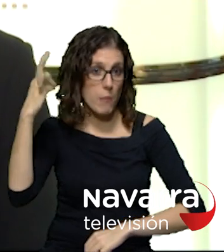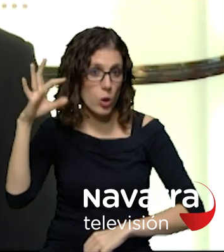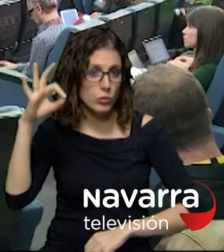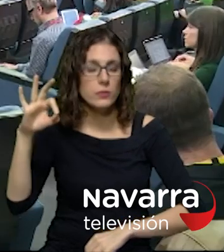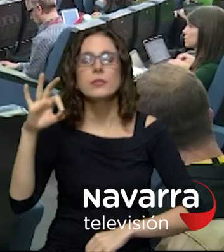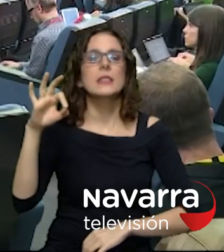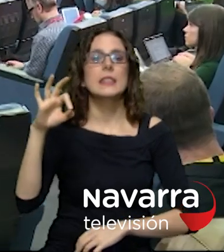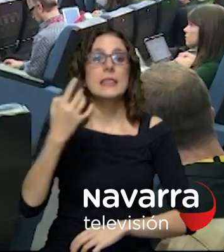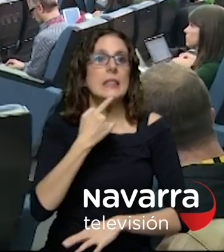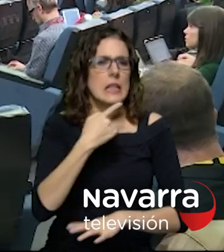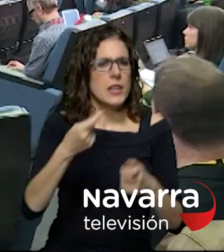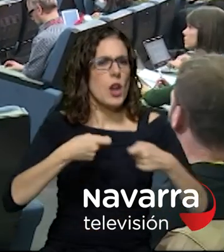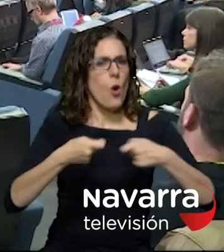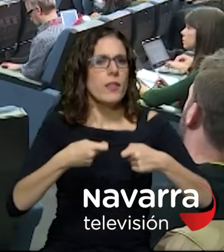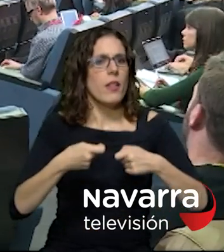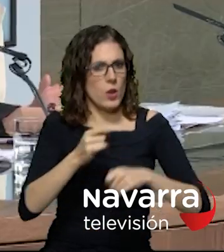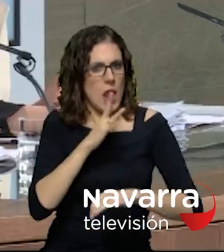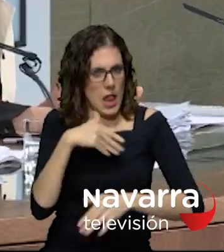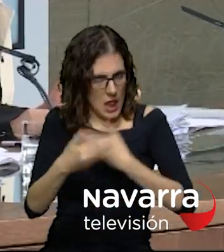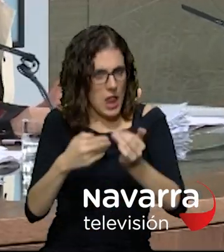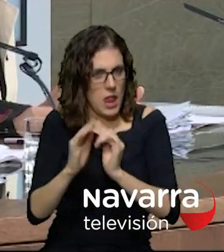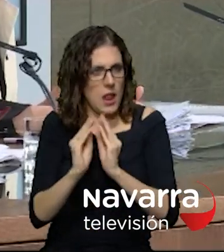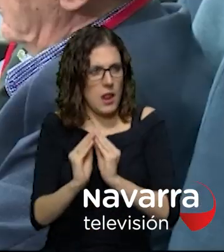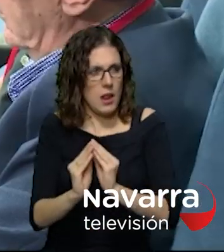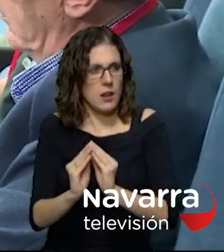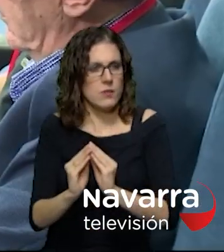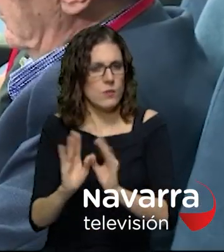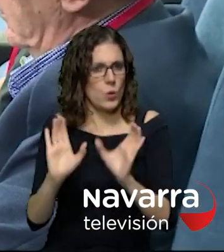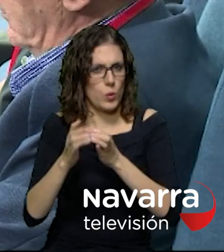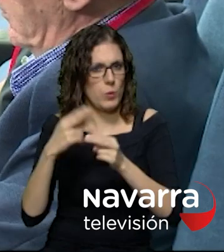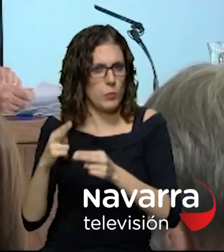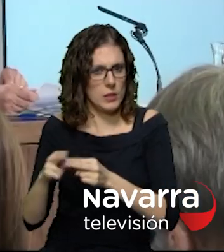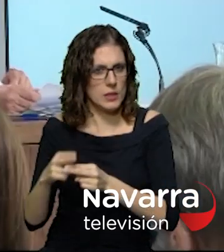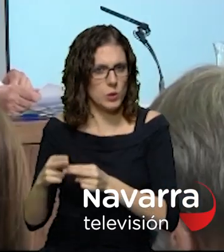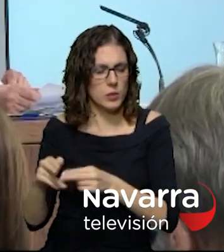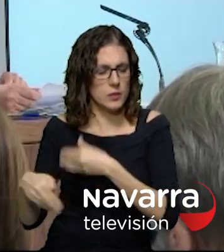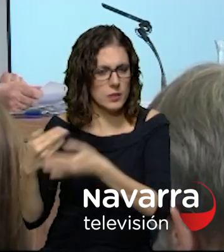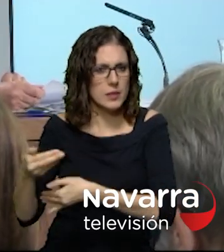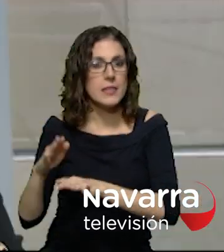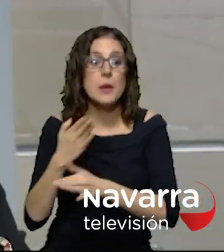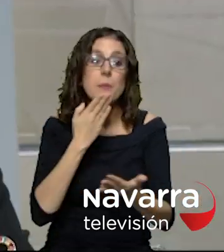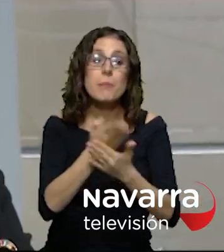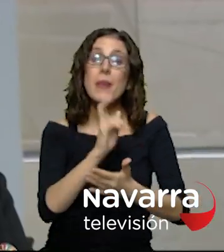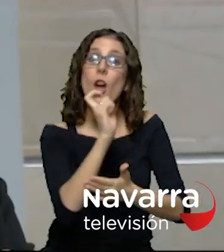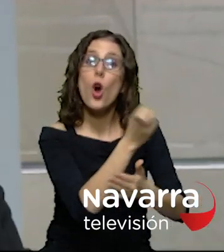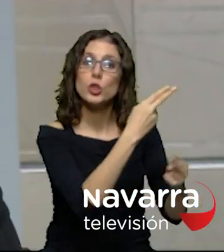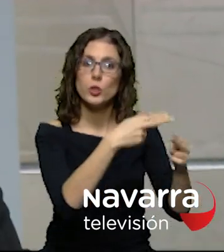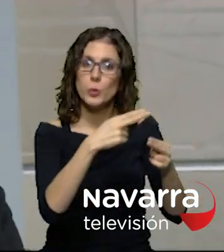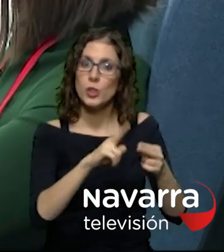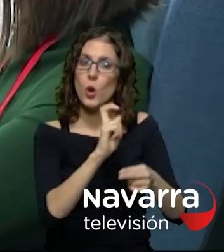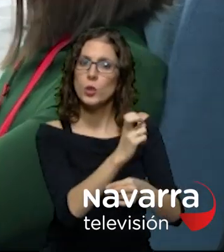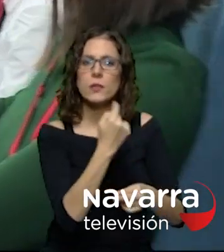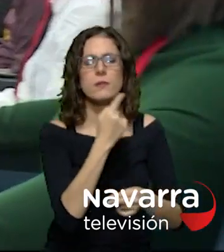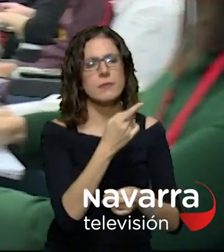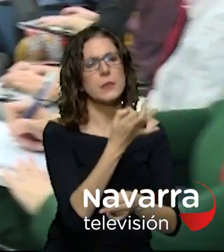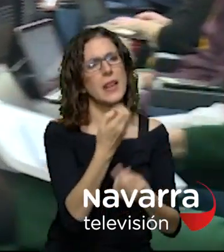que la negociación está en manos de los partidos políticos pero ante la que ha vuelto a pedir al resto de formaciones responsabilidad y altura de